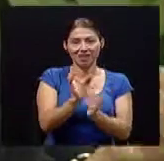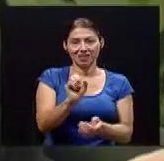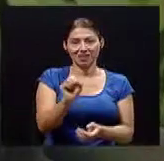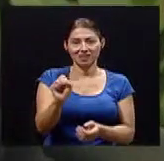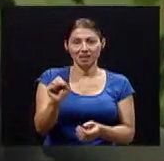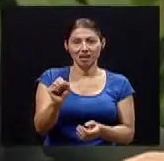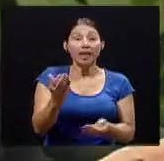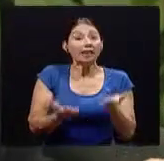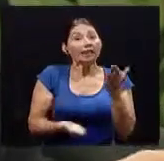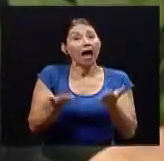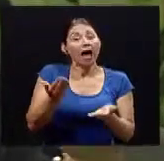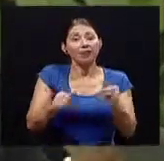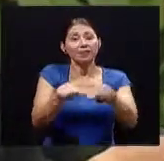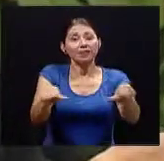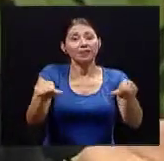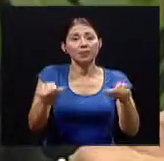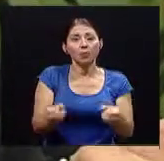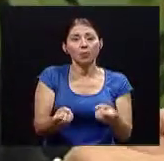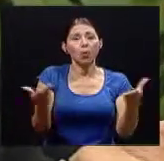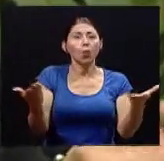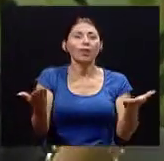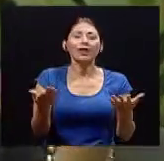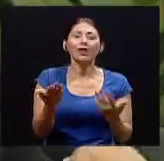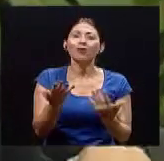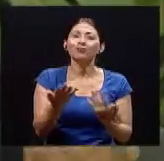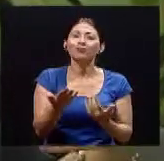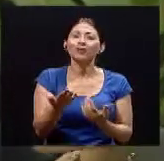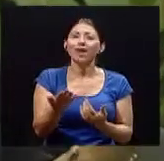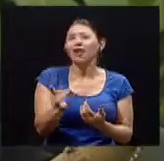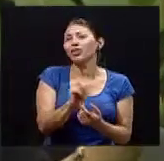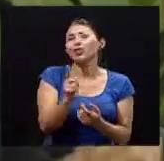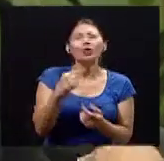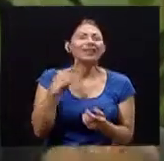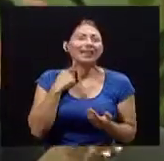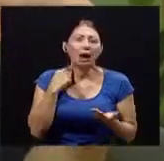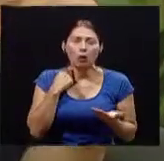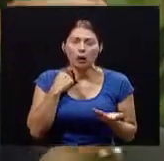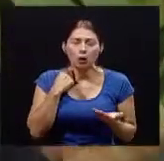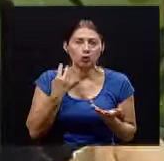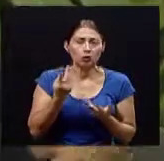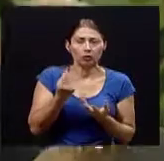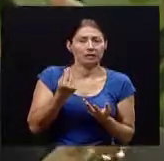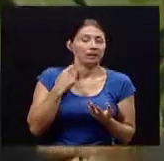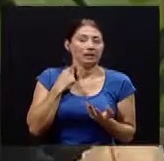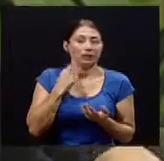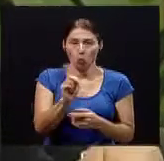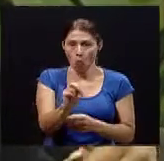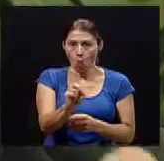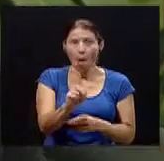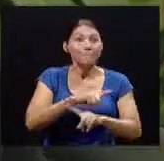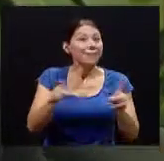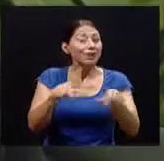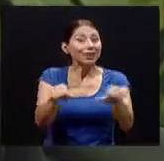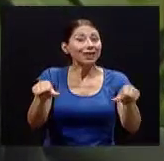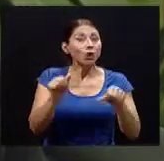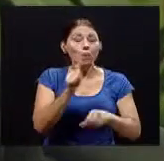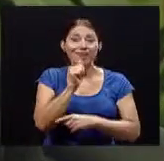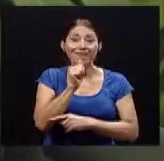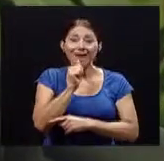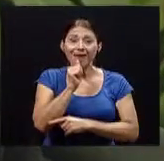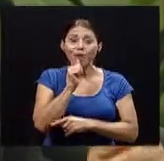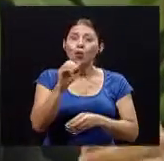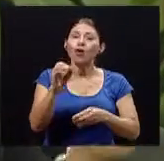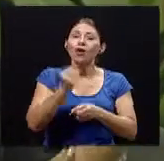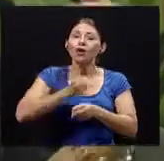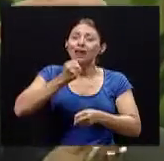privado a los funcionarios les cobra mucho porque no se incapacitan ni el trauma se acumula permanentemente